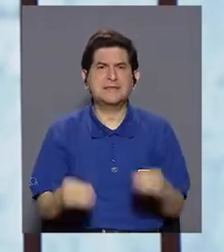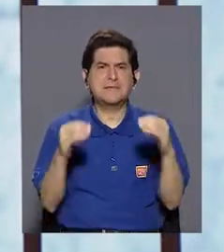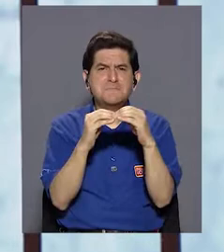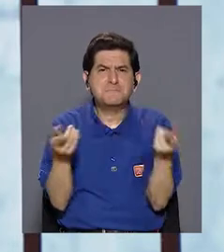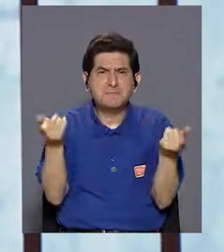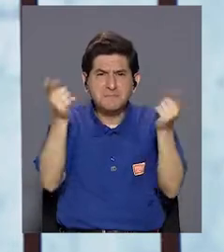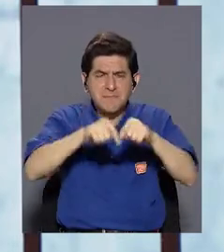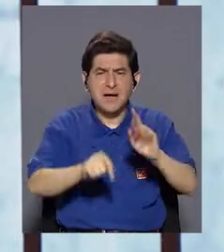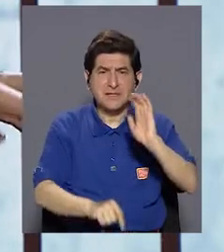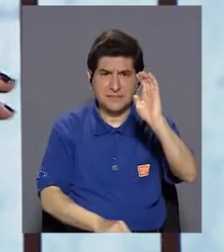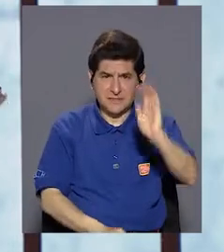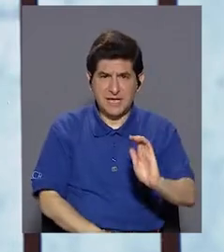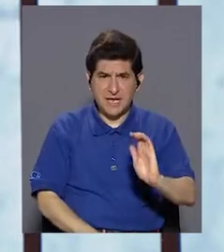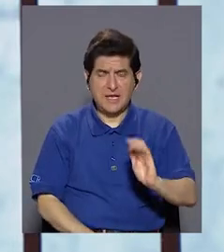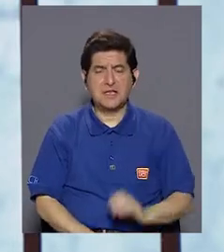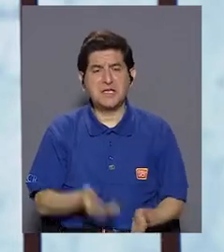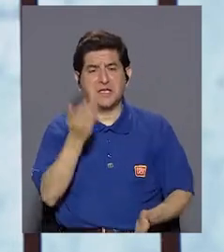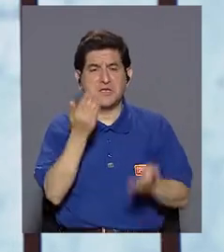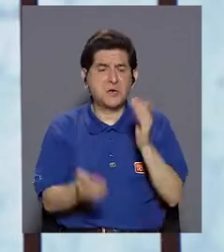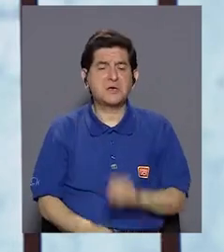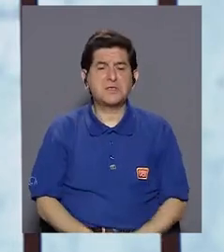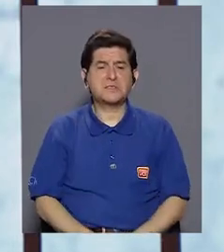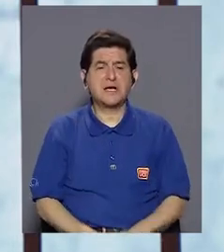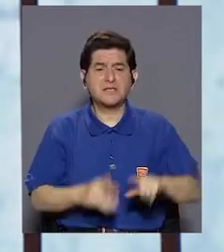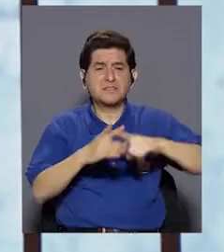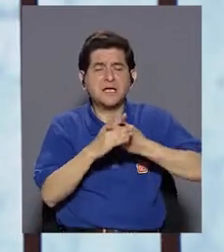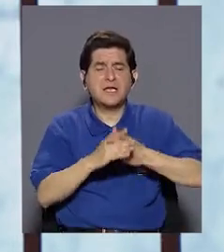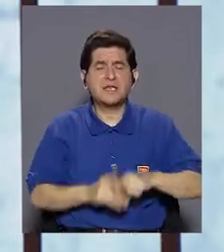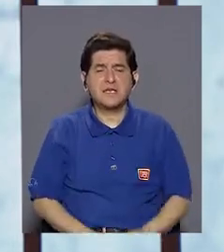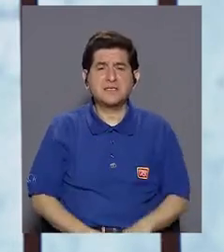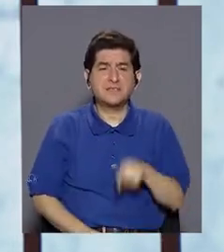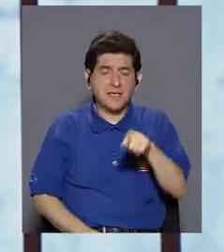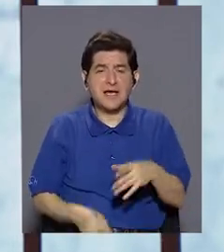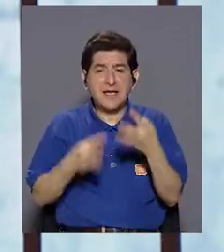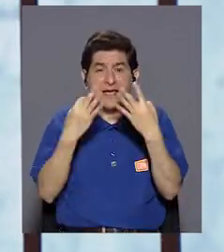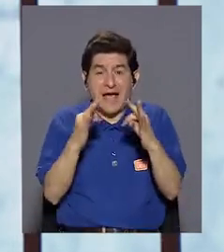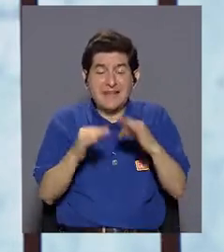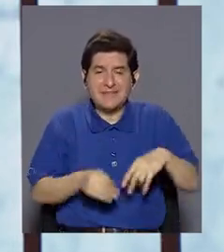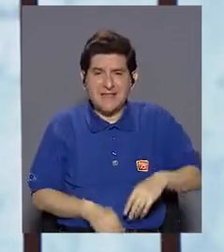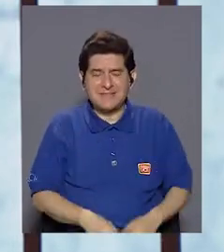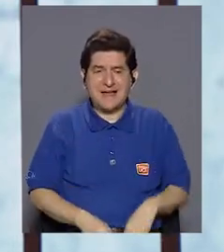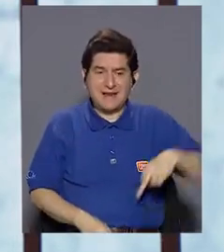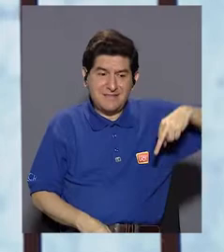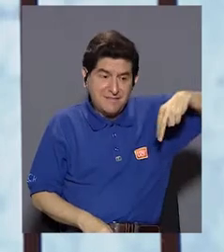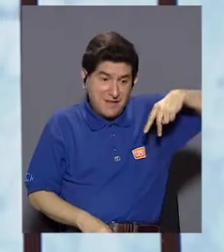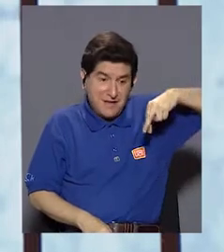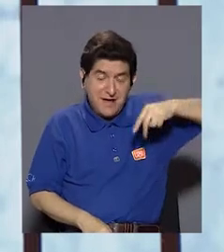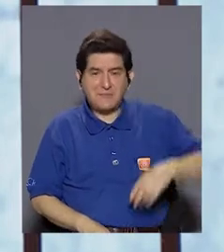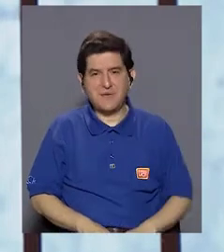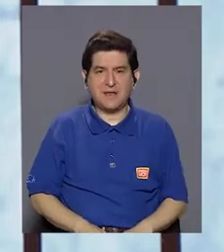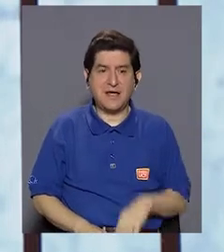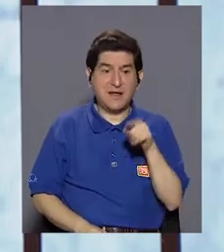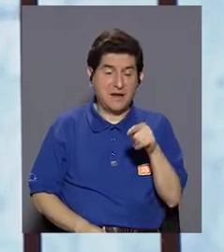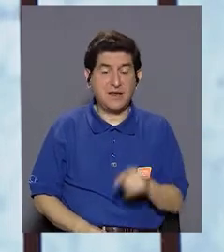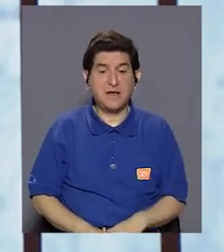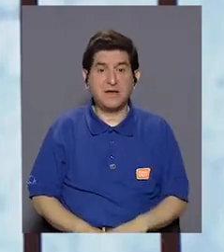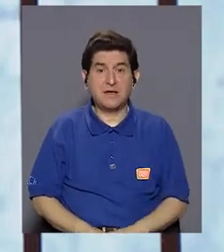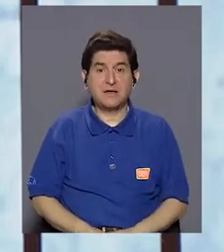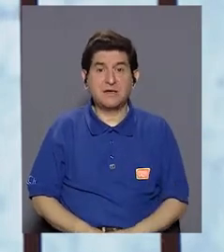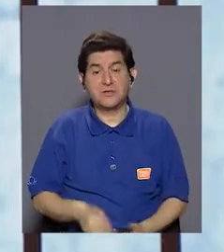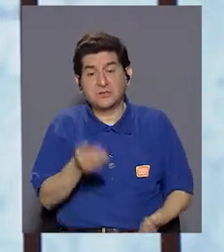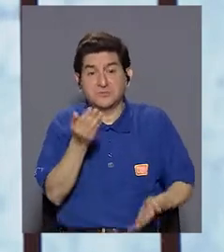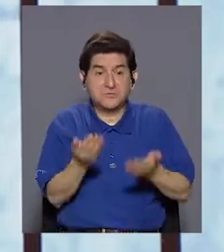más tenemos es el niño pequeñito que está empezando a gatear o a caminar, y entonces ellos se llevan